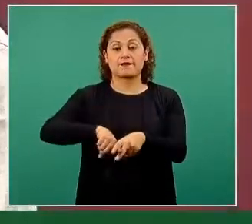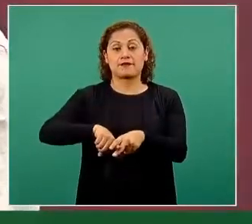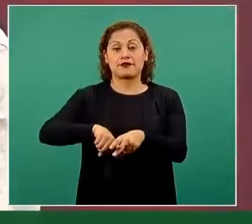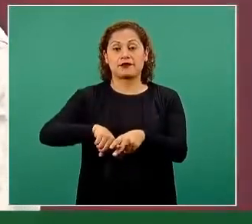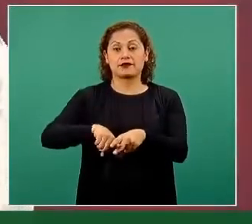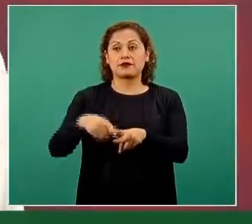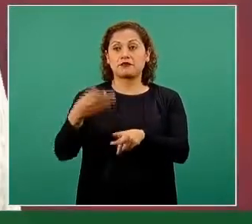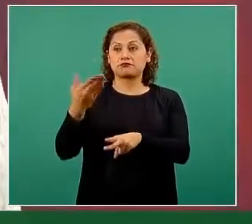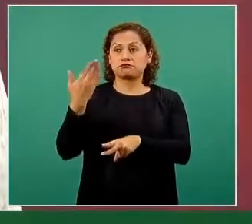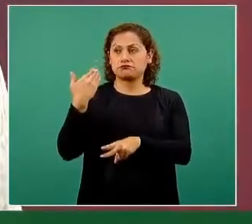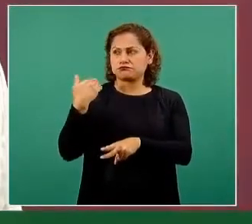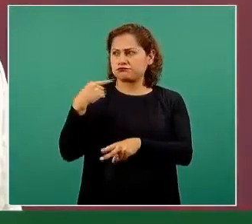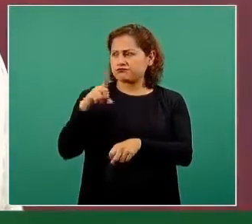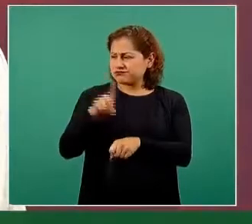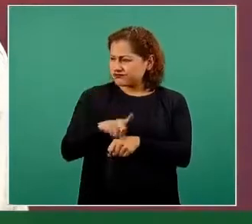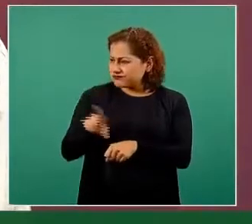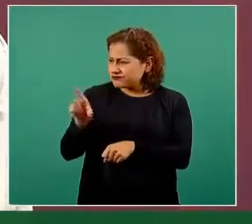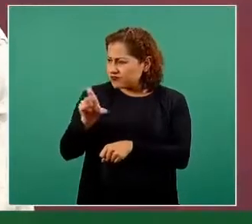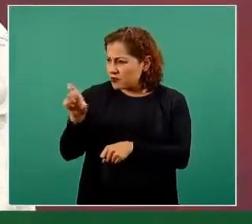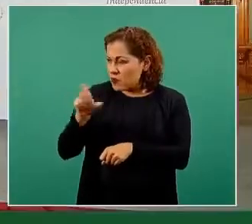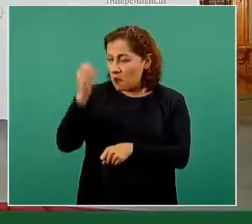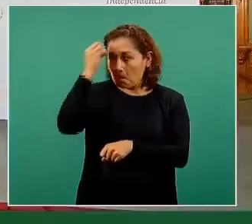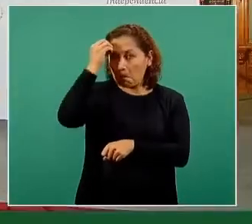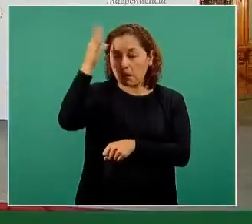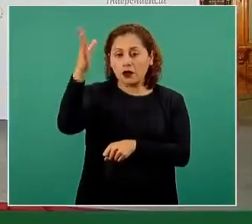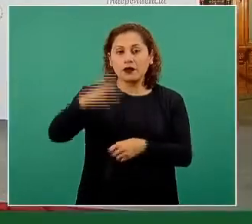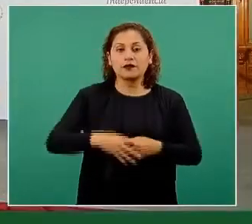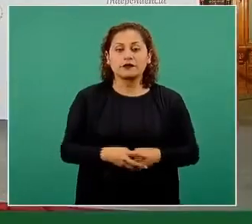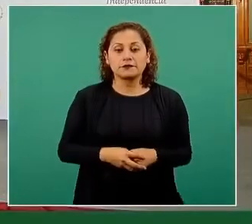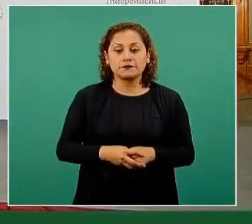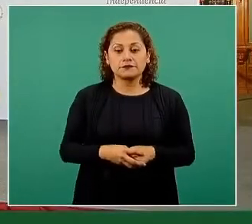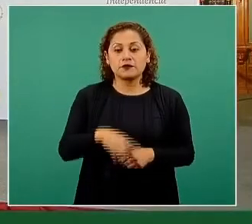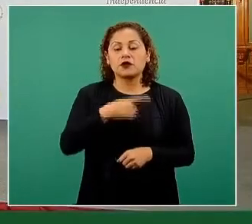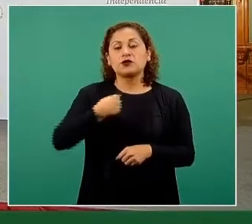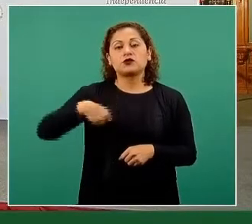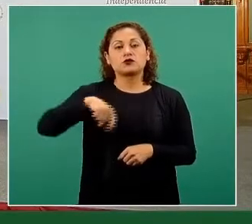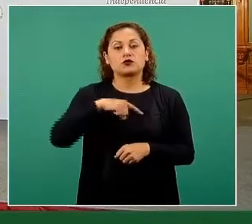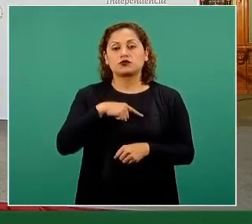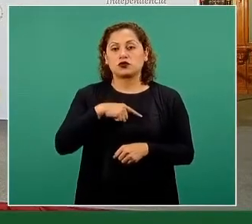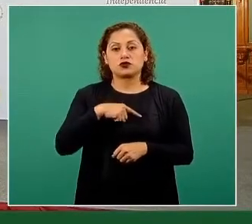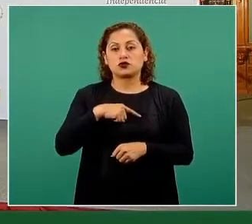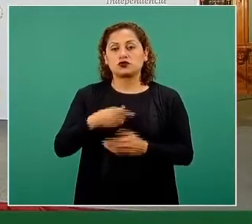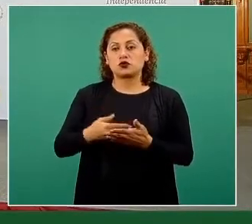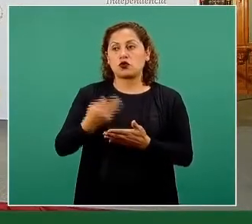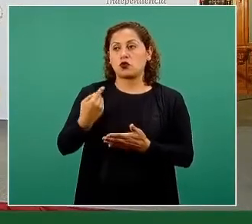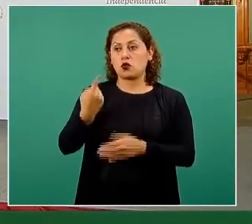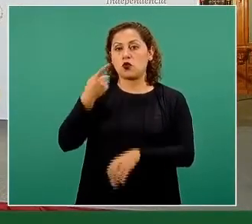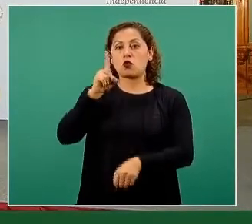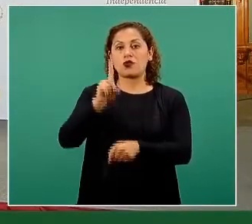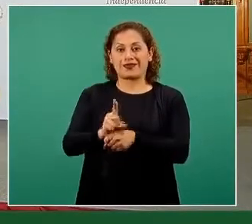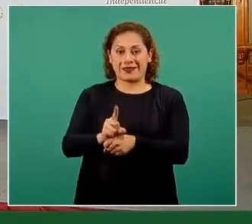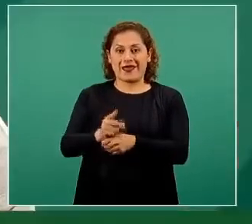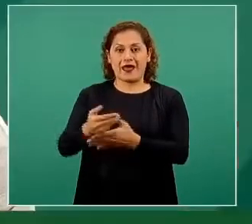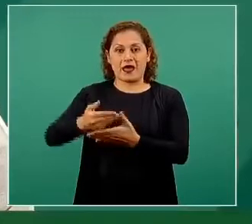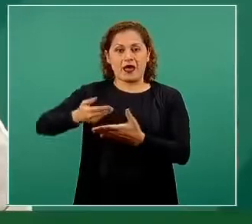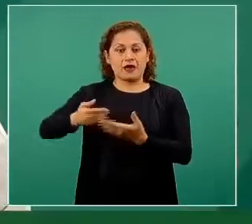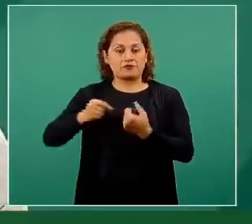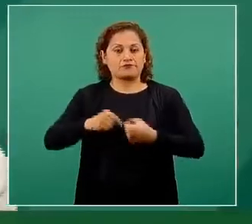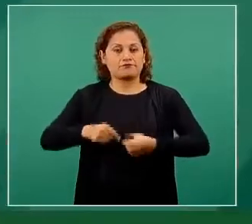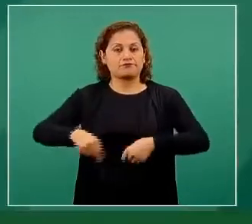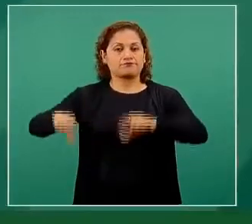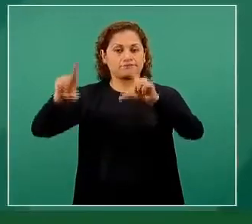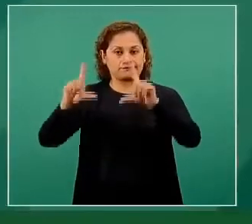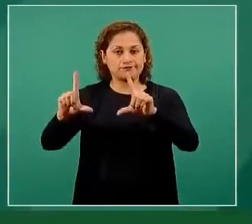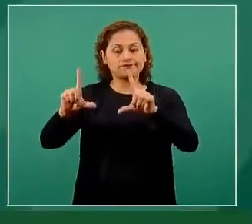día, ya no me acuerdo de qué día lo anunciamos, decidimos abrirlo un día antes o la tarde del día previo, precisamente